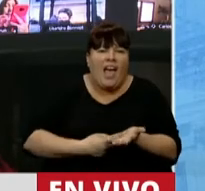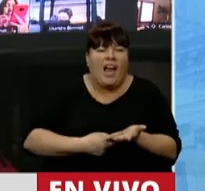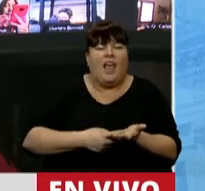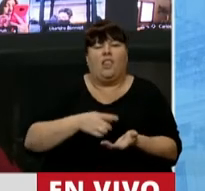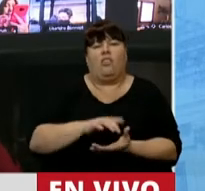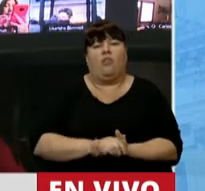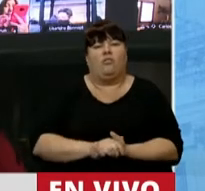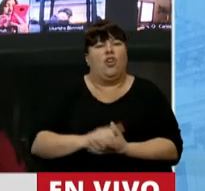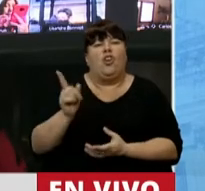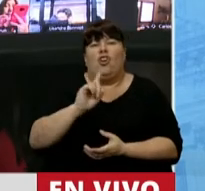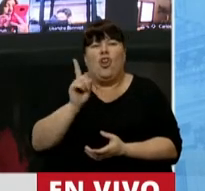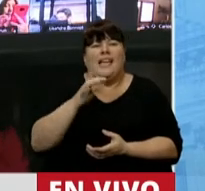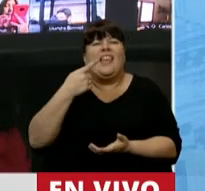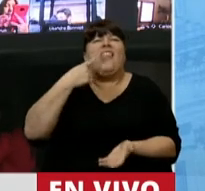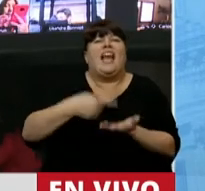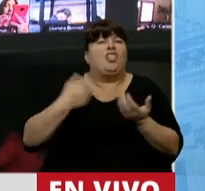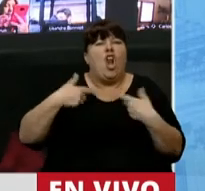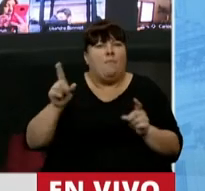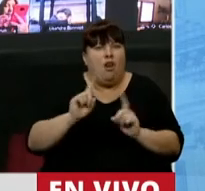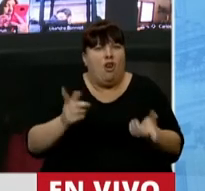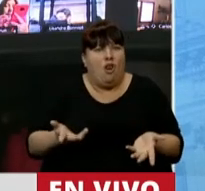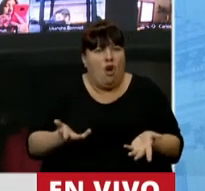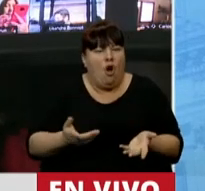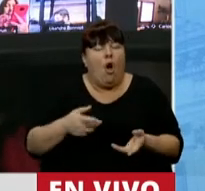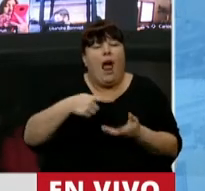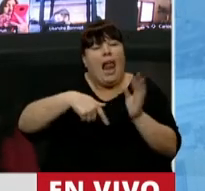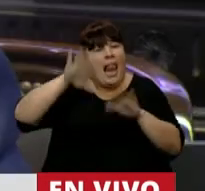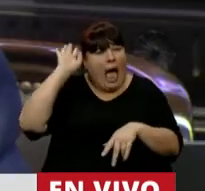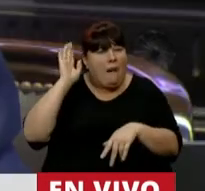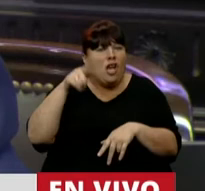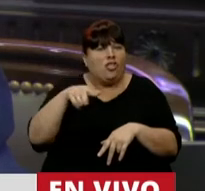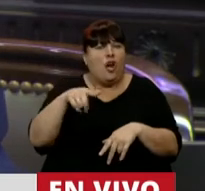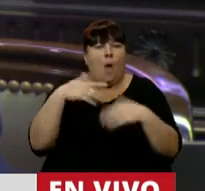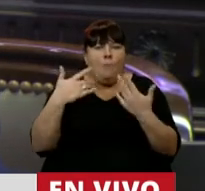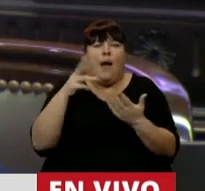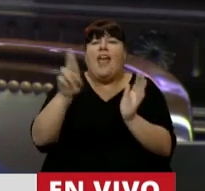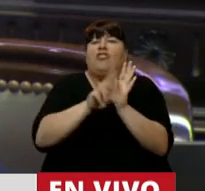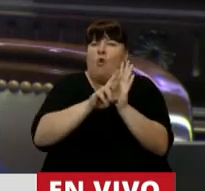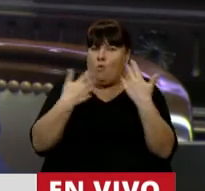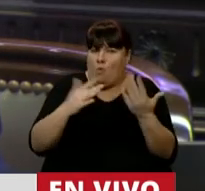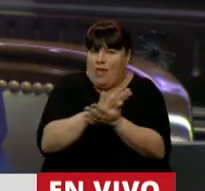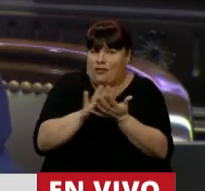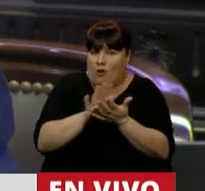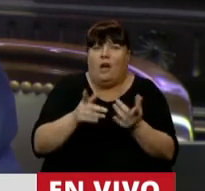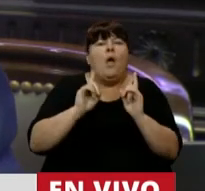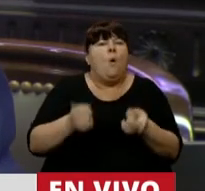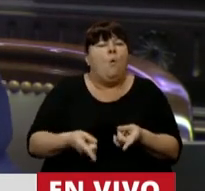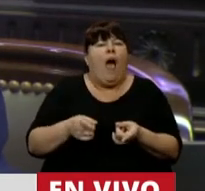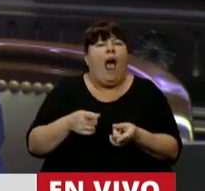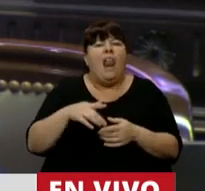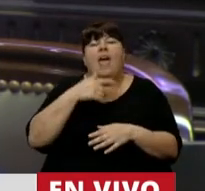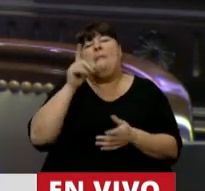que no deberían ser ni siquiera decretos normales, en muchos casos alcanzaría hasta con una resolución, sin embargo,